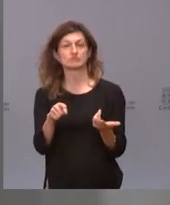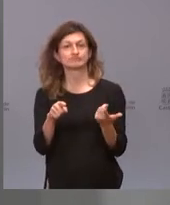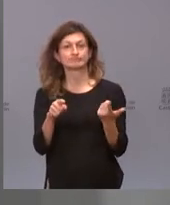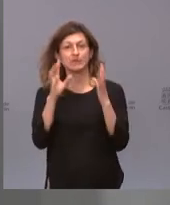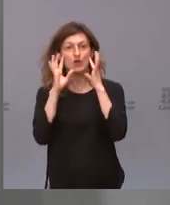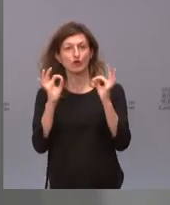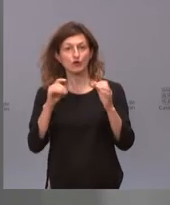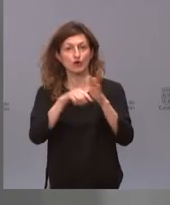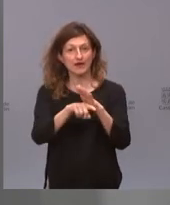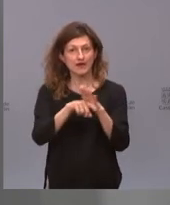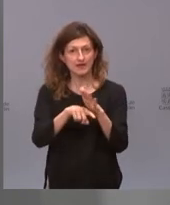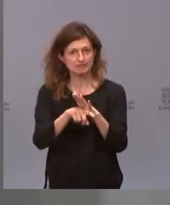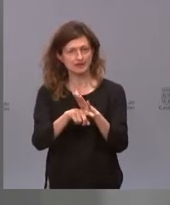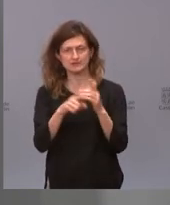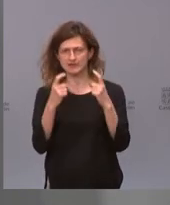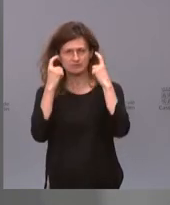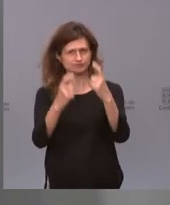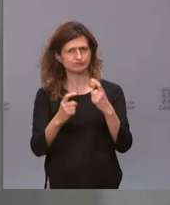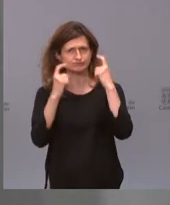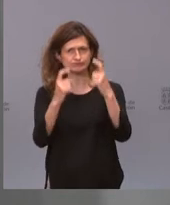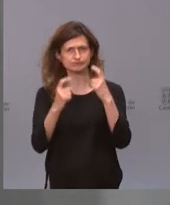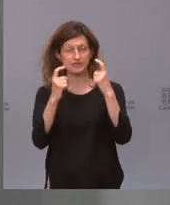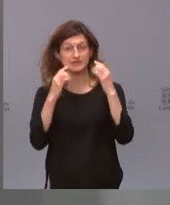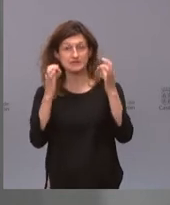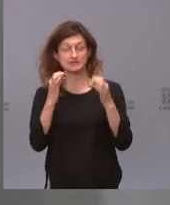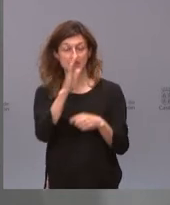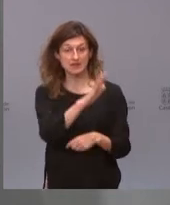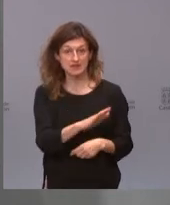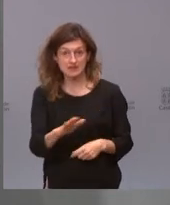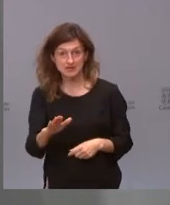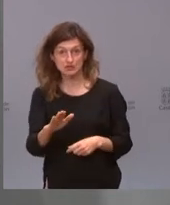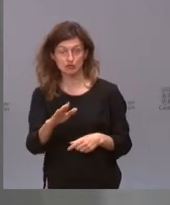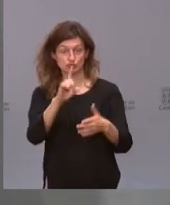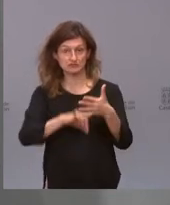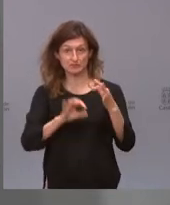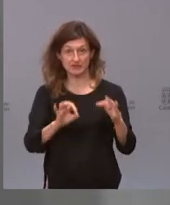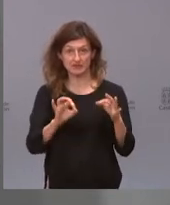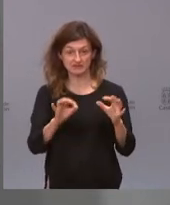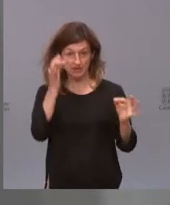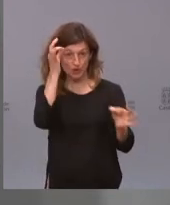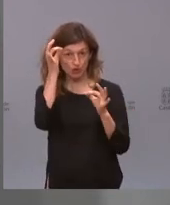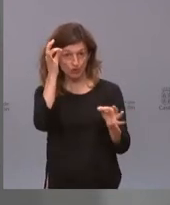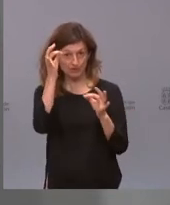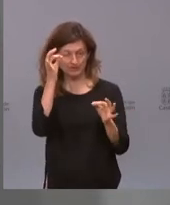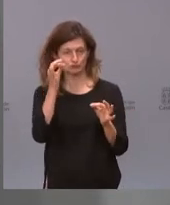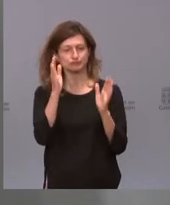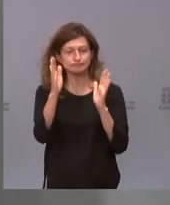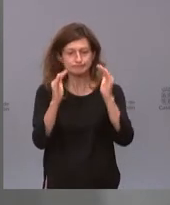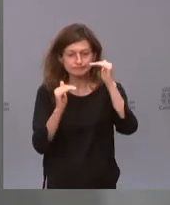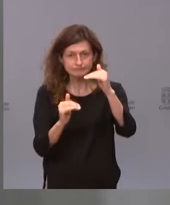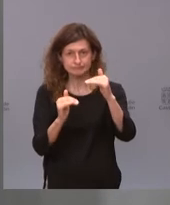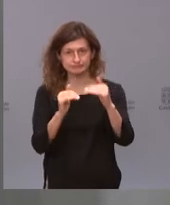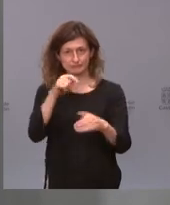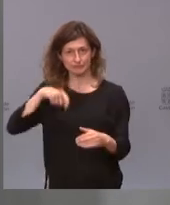los gerentes están haciendo todos los esfuerzos para que esos niños de esas especialidades en concreto sigan siendo tratados por